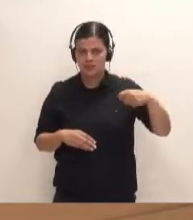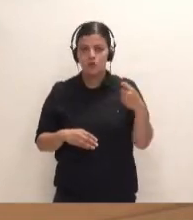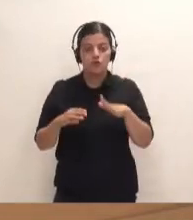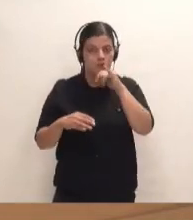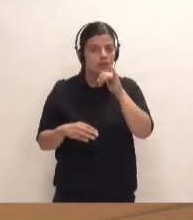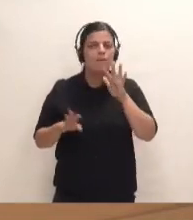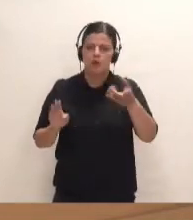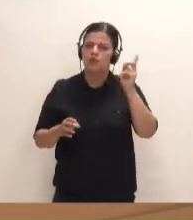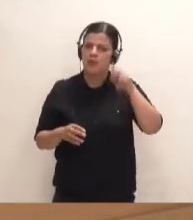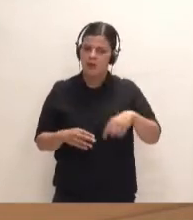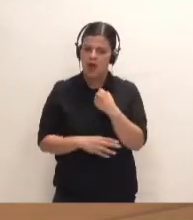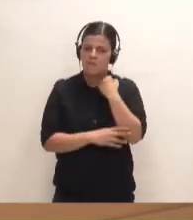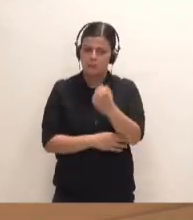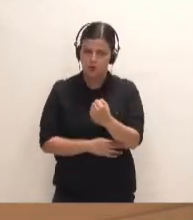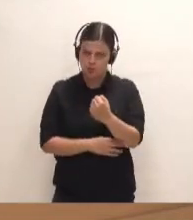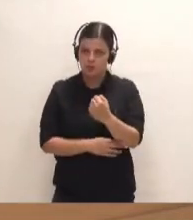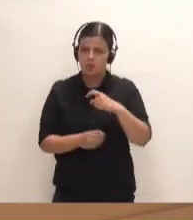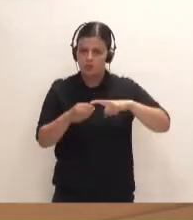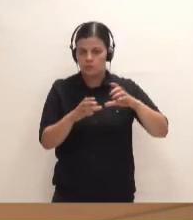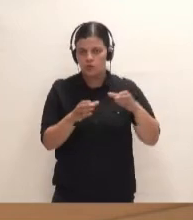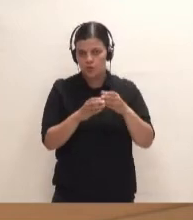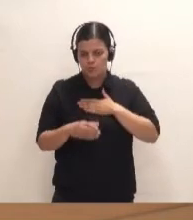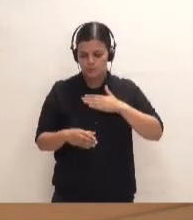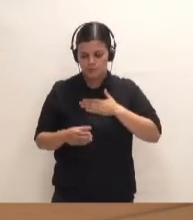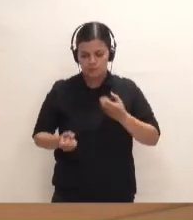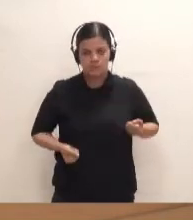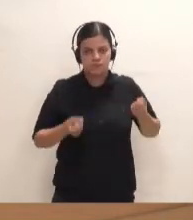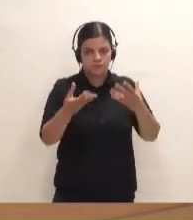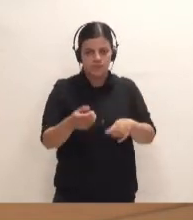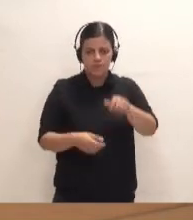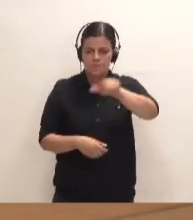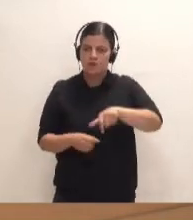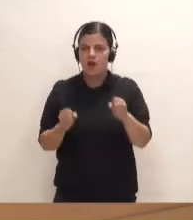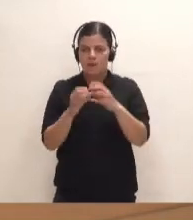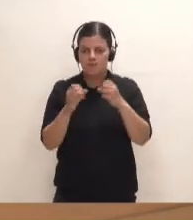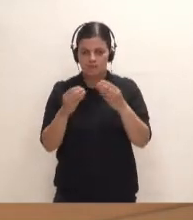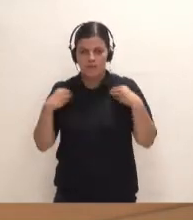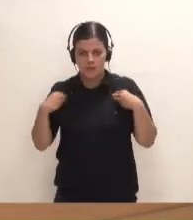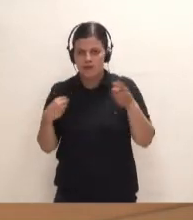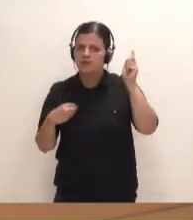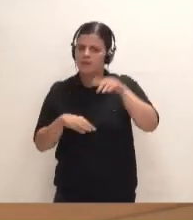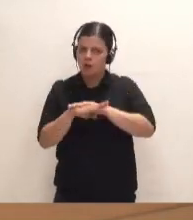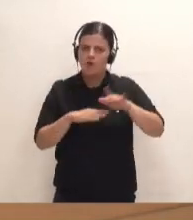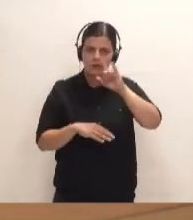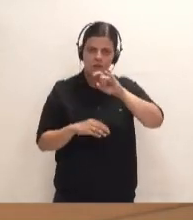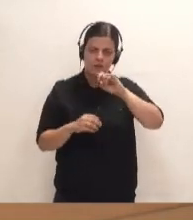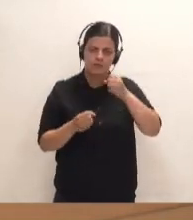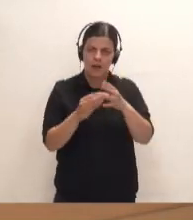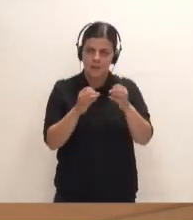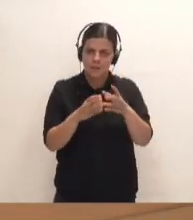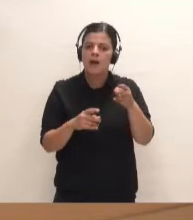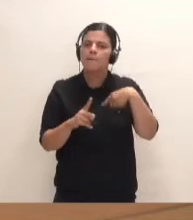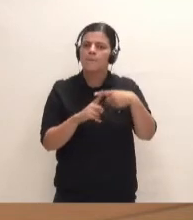trasladar también nuestro apoyo y solidaridad de mi grupo a todos los habitantes de La Palma, al Gobierno de La Palma, también todo el apoyo a los medios de